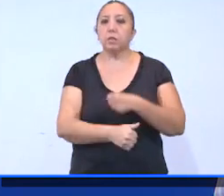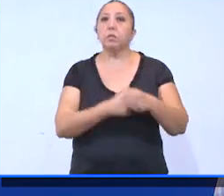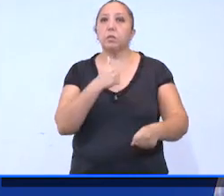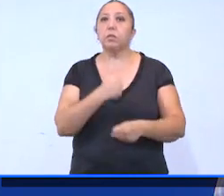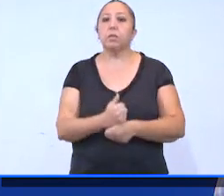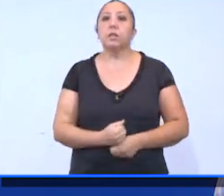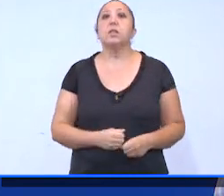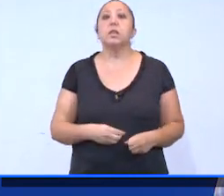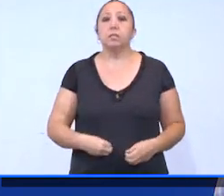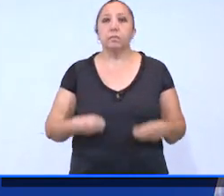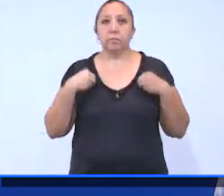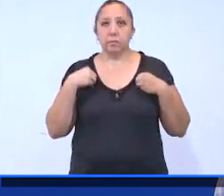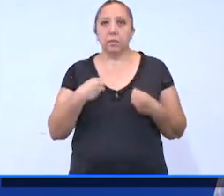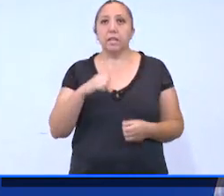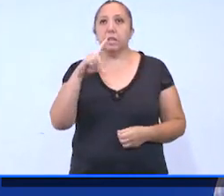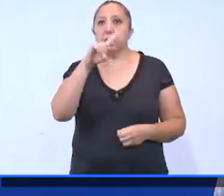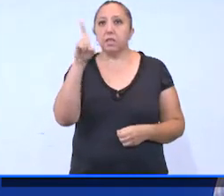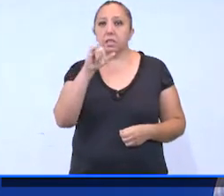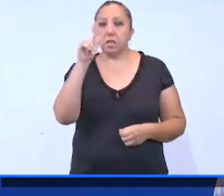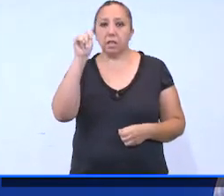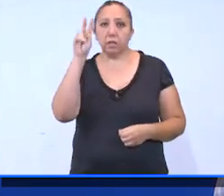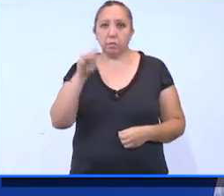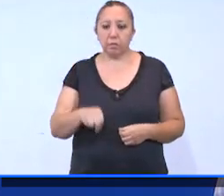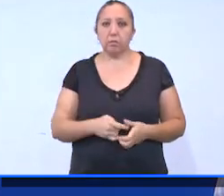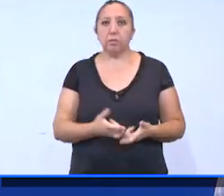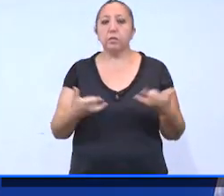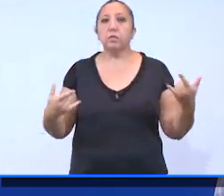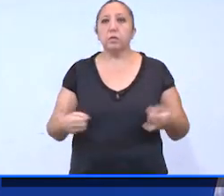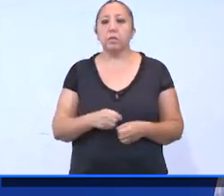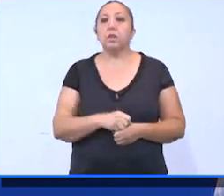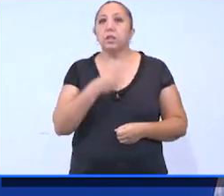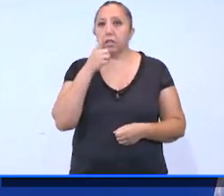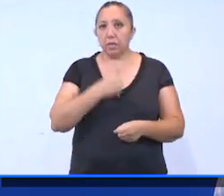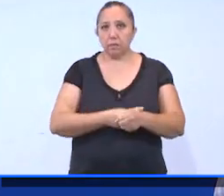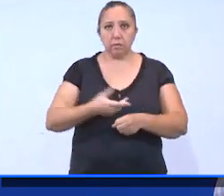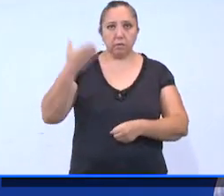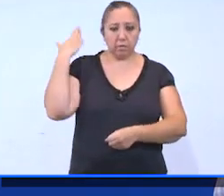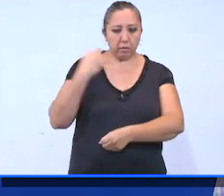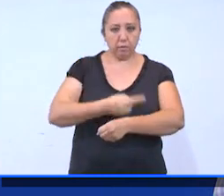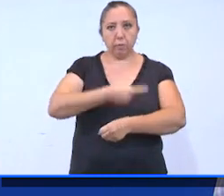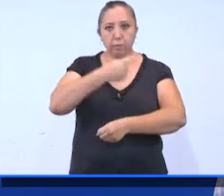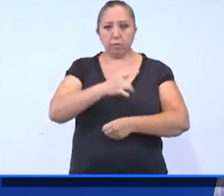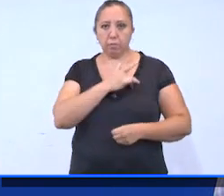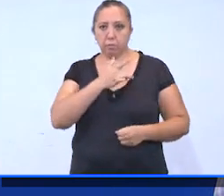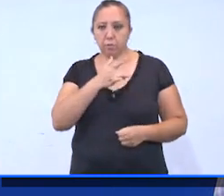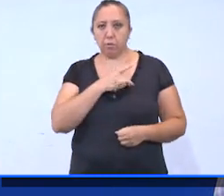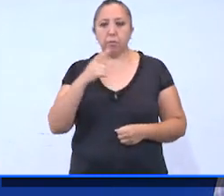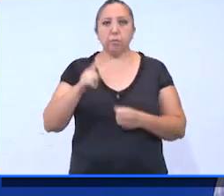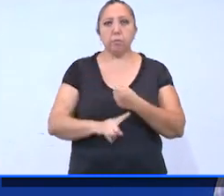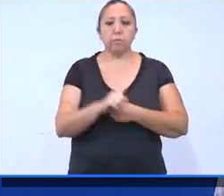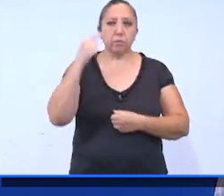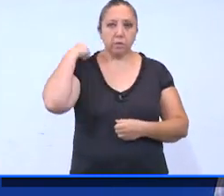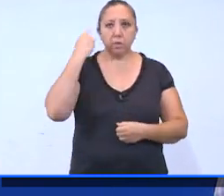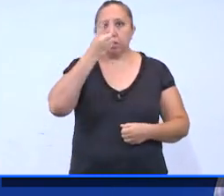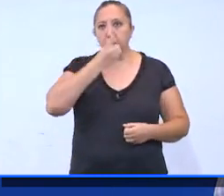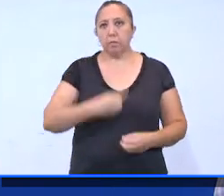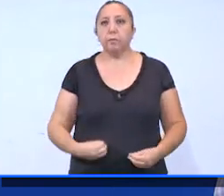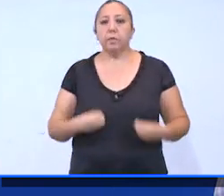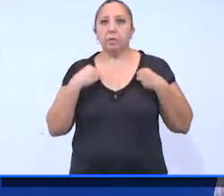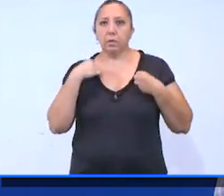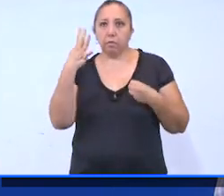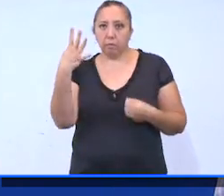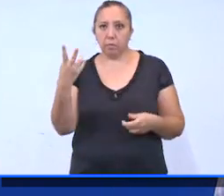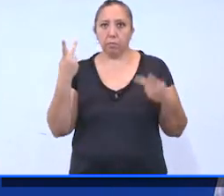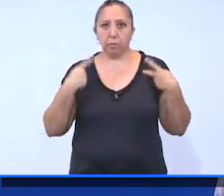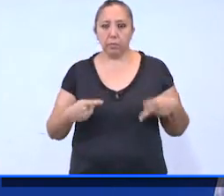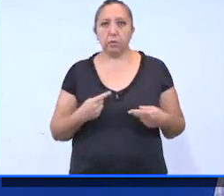de edad, originaria residente de Sinsantún, con historial médico de hipertensión, enfermedad cardíaca, EPOC y diabetes. Vivía con cuatro